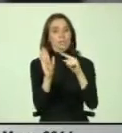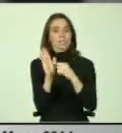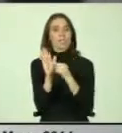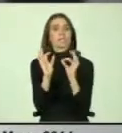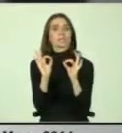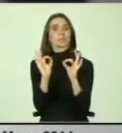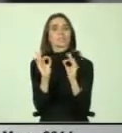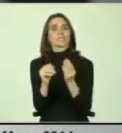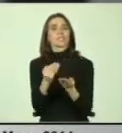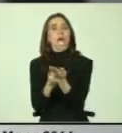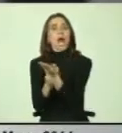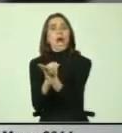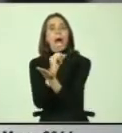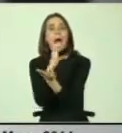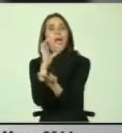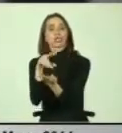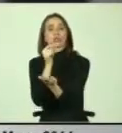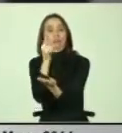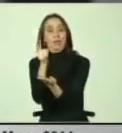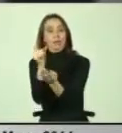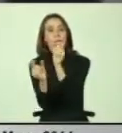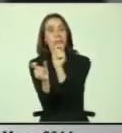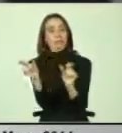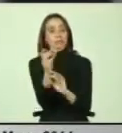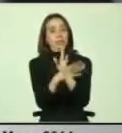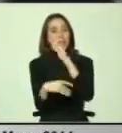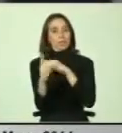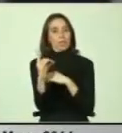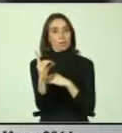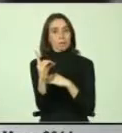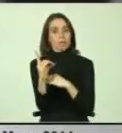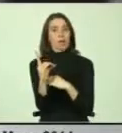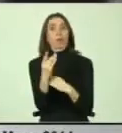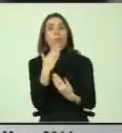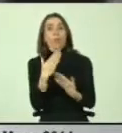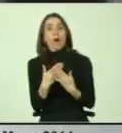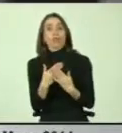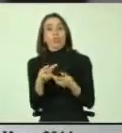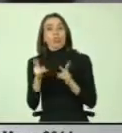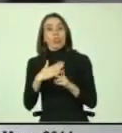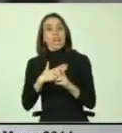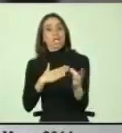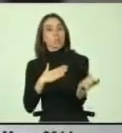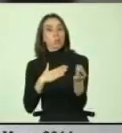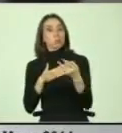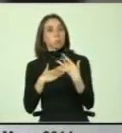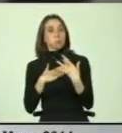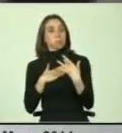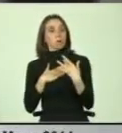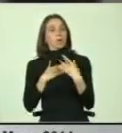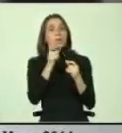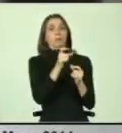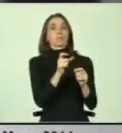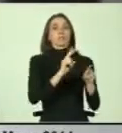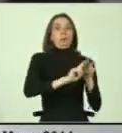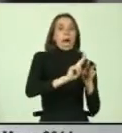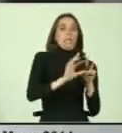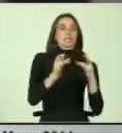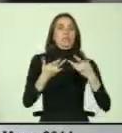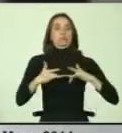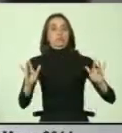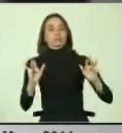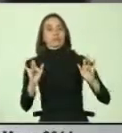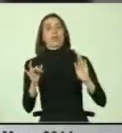acción especial para las personas con discapacidad que se hayan visto vulneradas en sus derechos por una acción o emisión arbitraria o